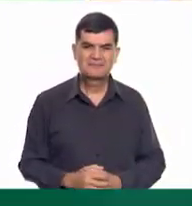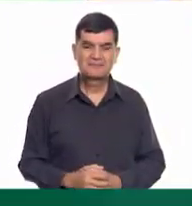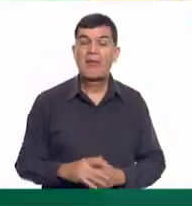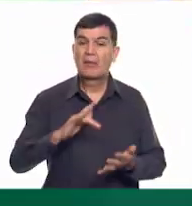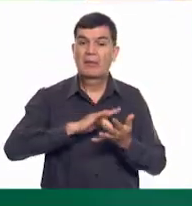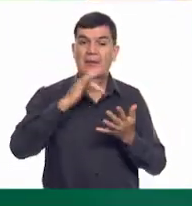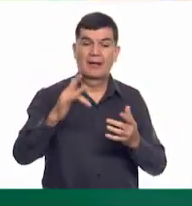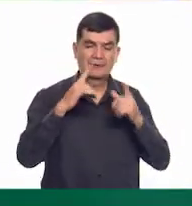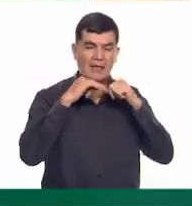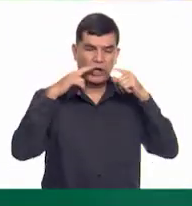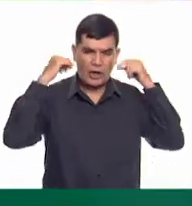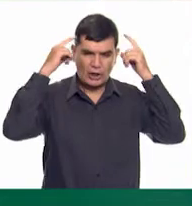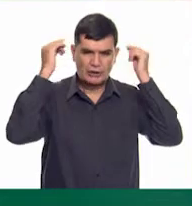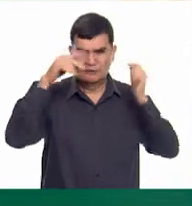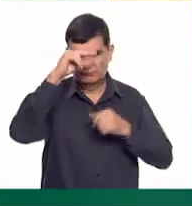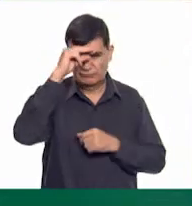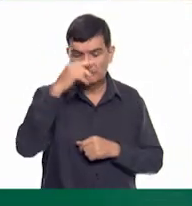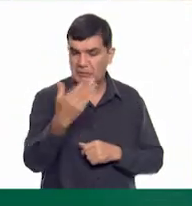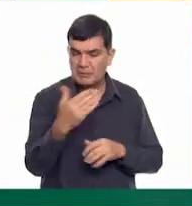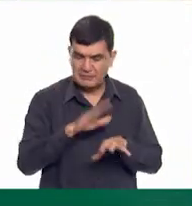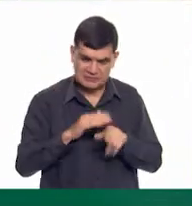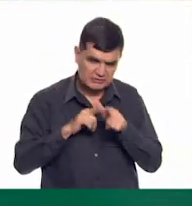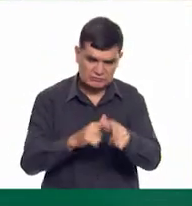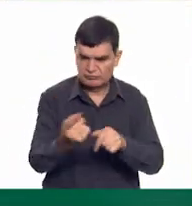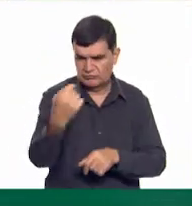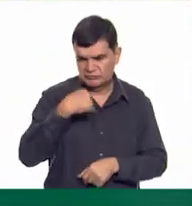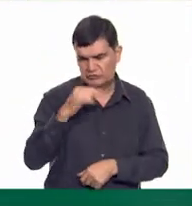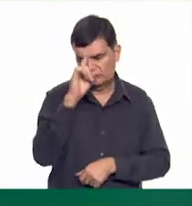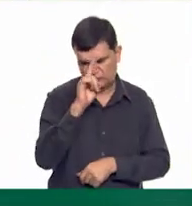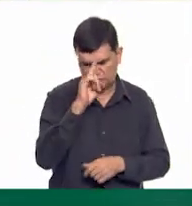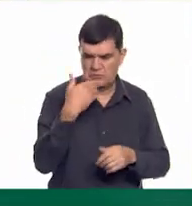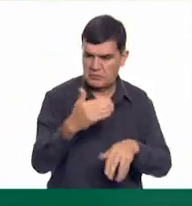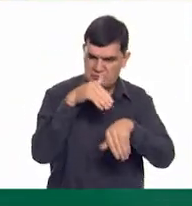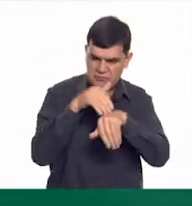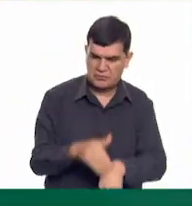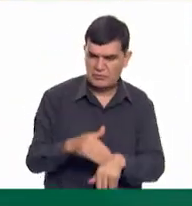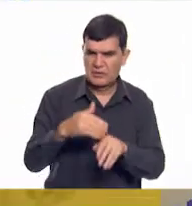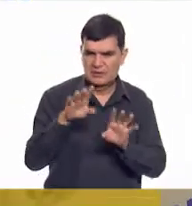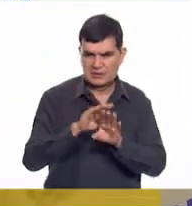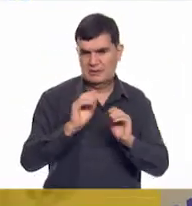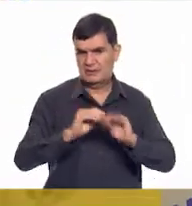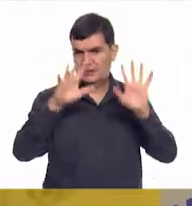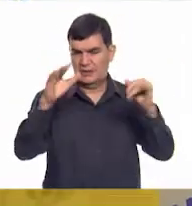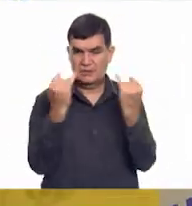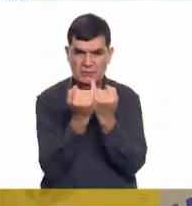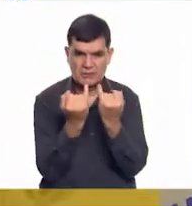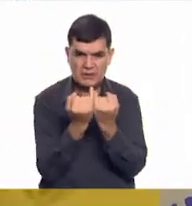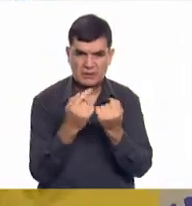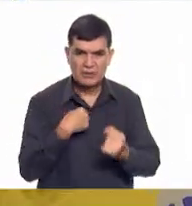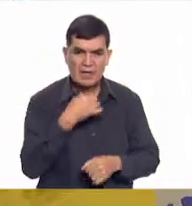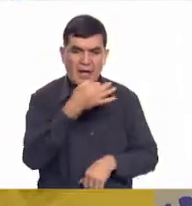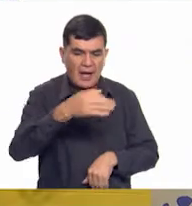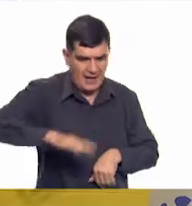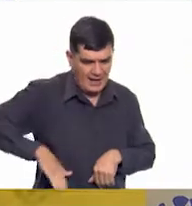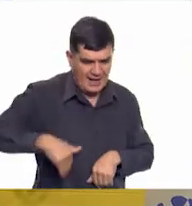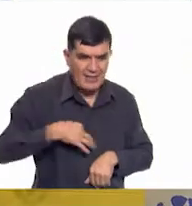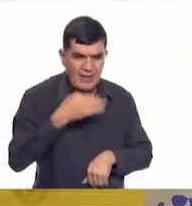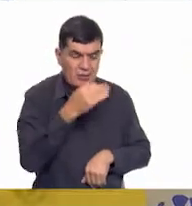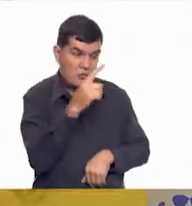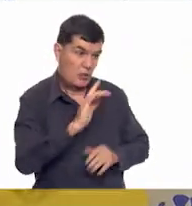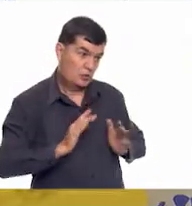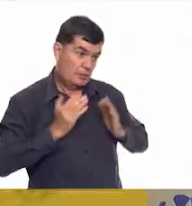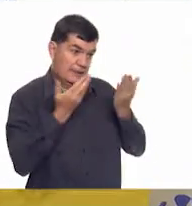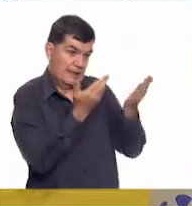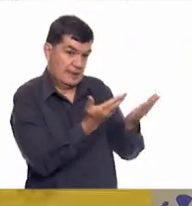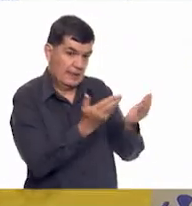Gracias, Ajo Listo. Muy importante seguir con estas recomendaciones, niñas y niños. Por supuesto. Y sabes que, Erick, te estaba diciendo que te tenía